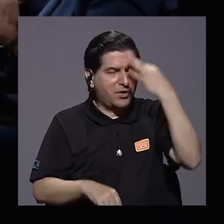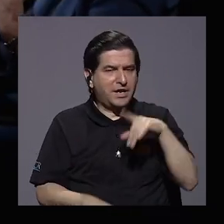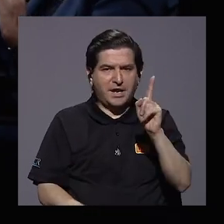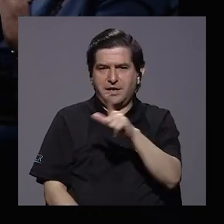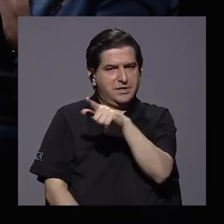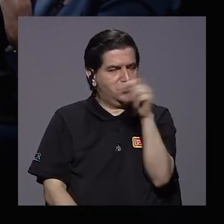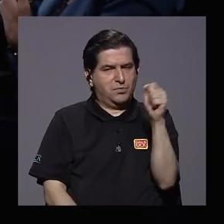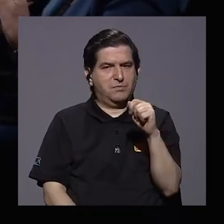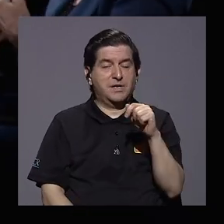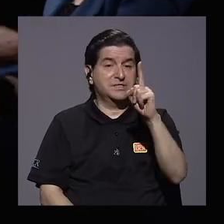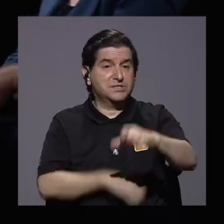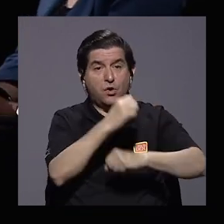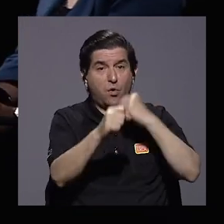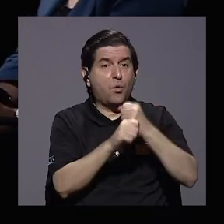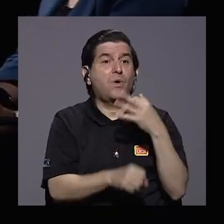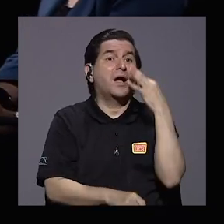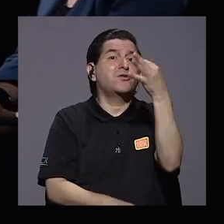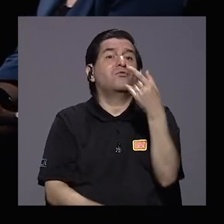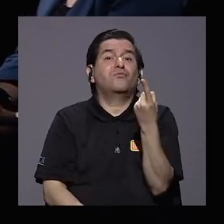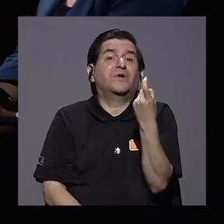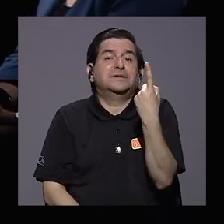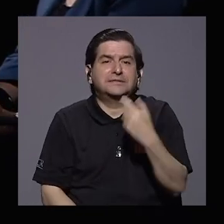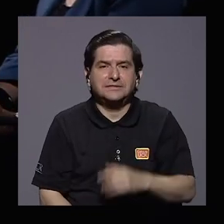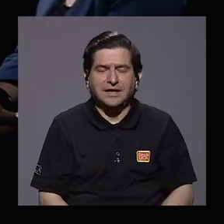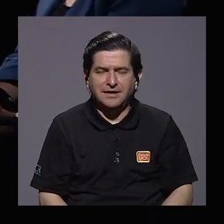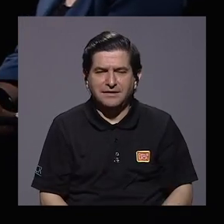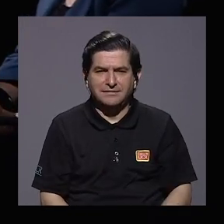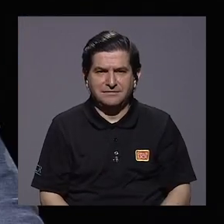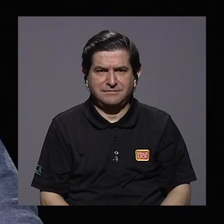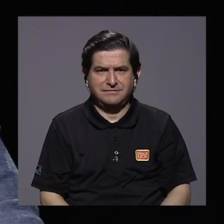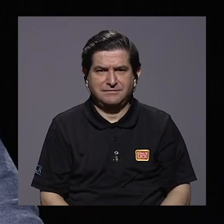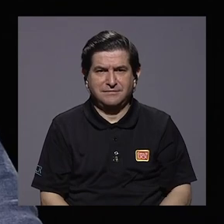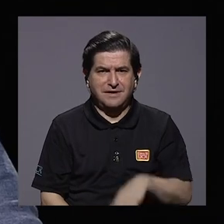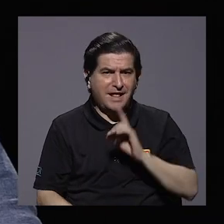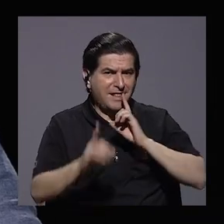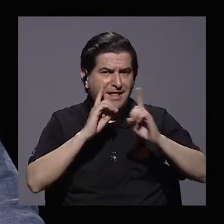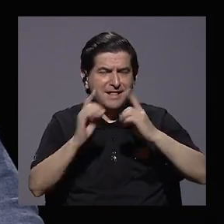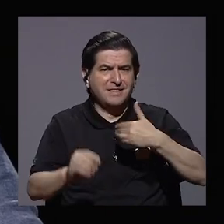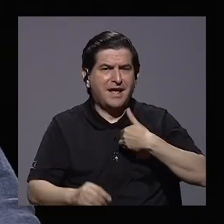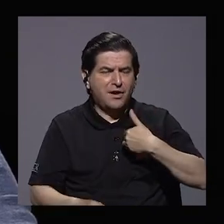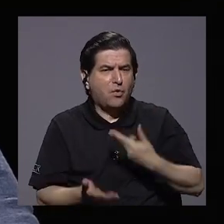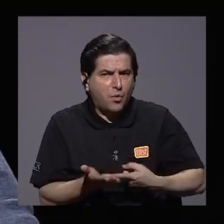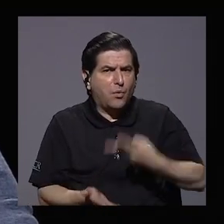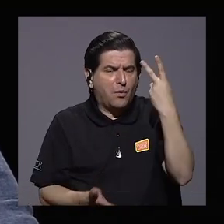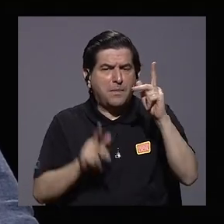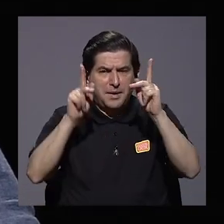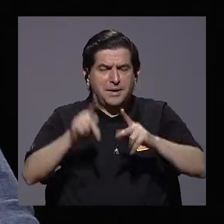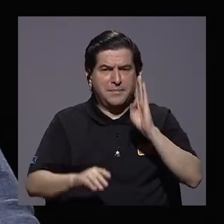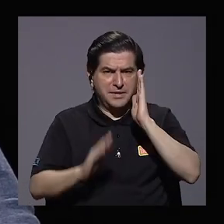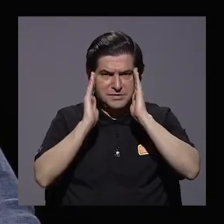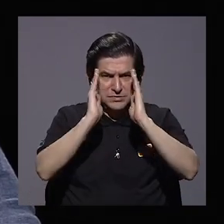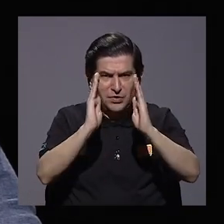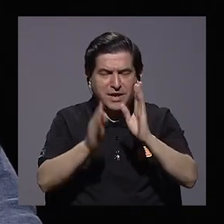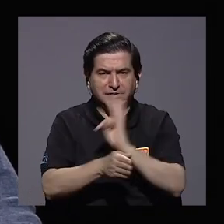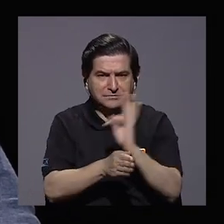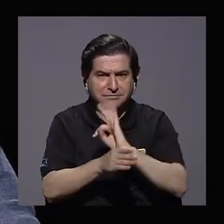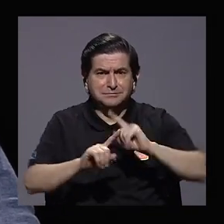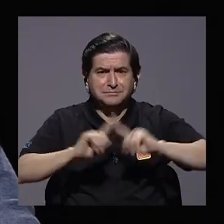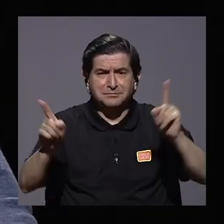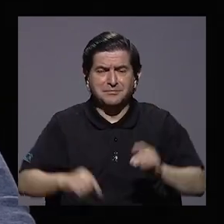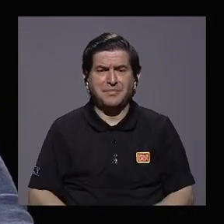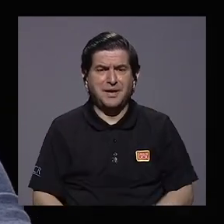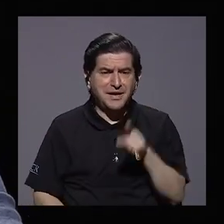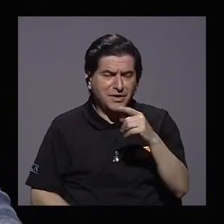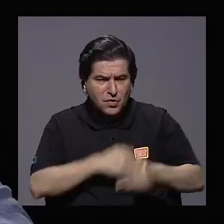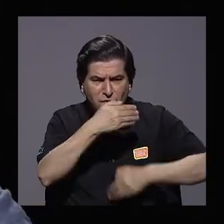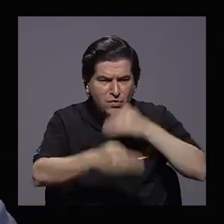sino a un año plazo. Y si no lo hace, doña Soyla, porque este diálogo que tenemos es muy rico para el televidente, pero si en esa hoja de